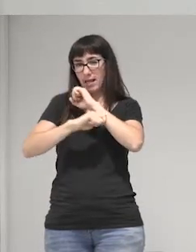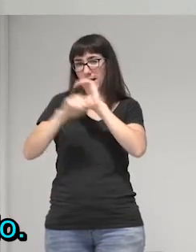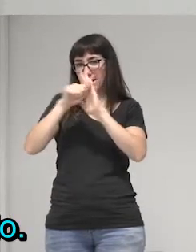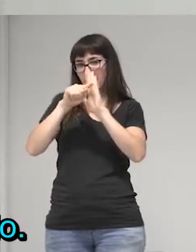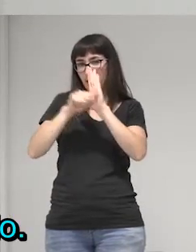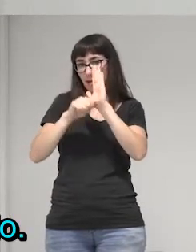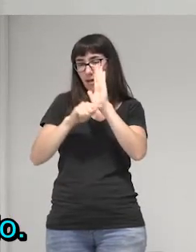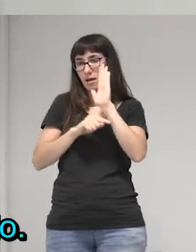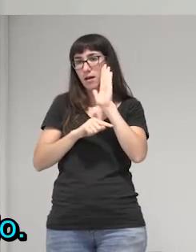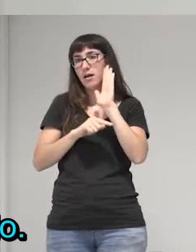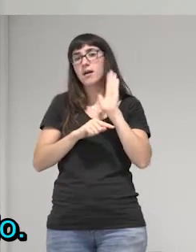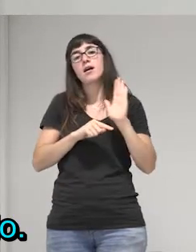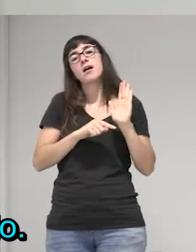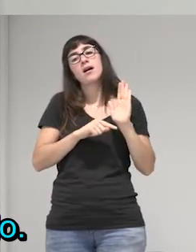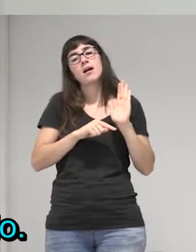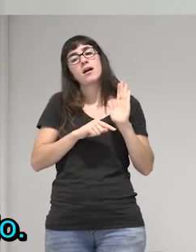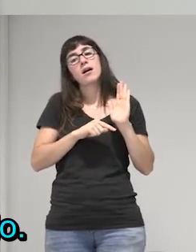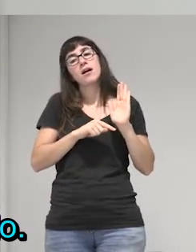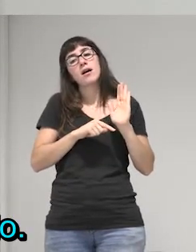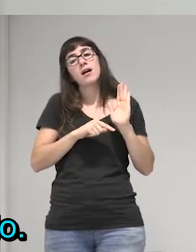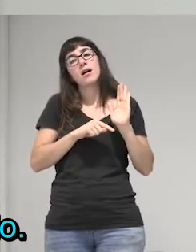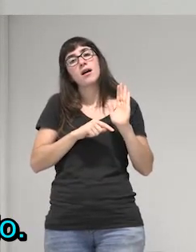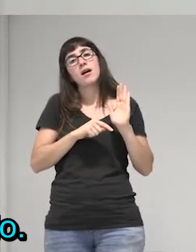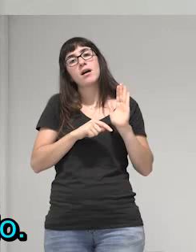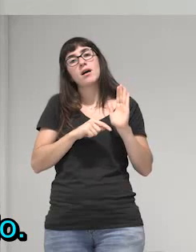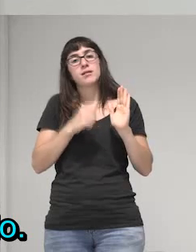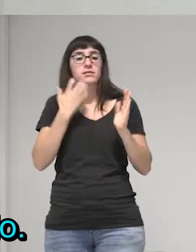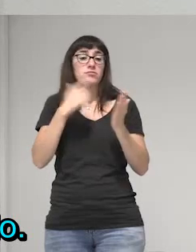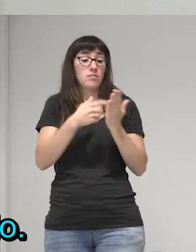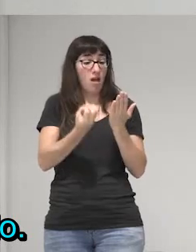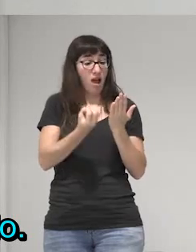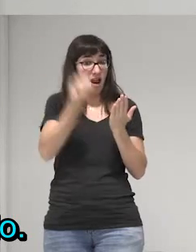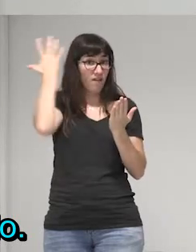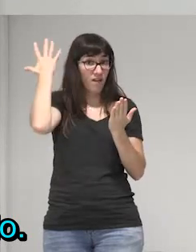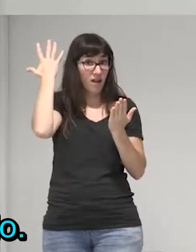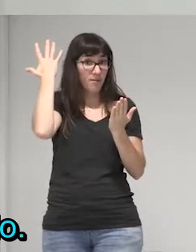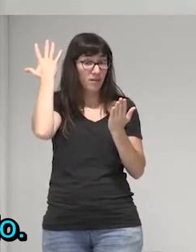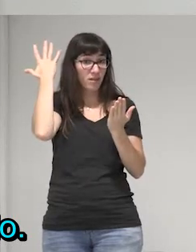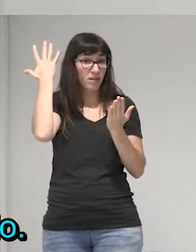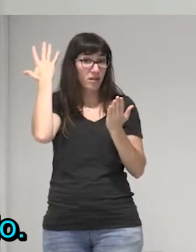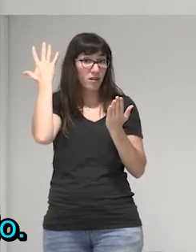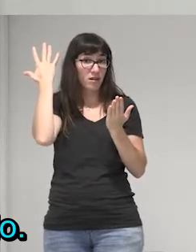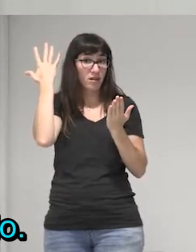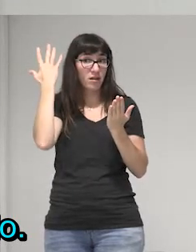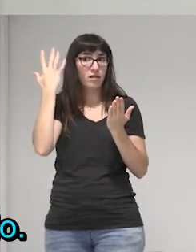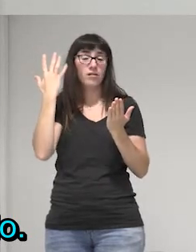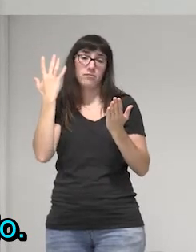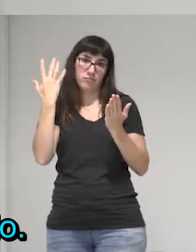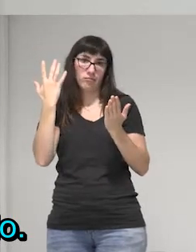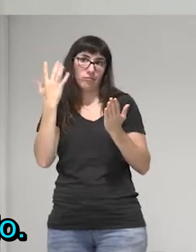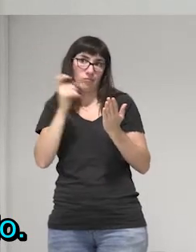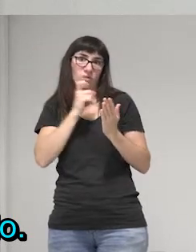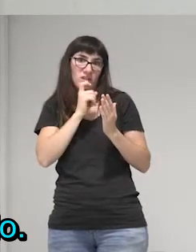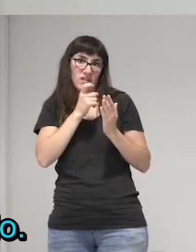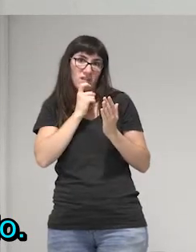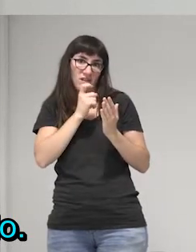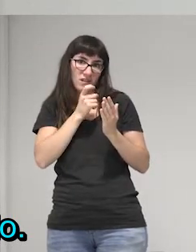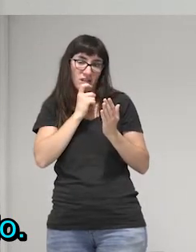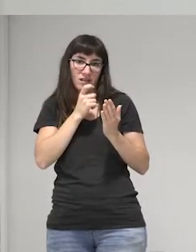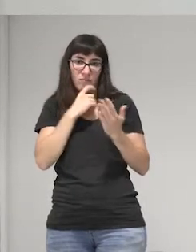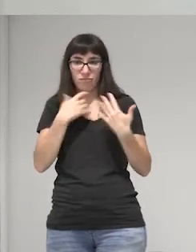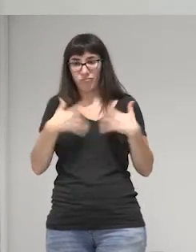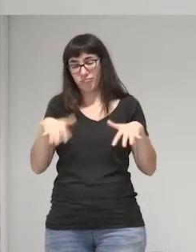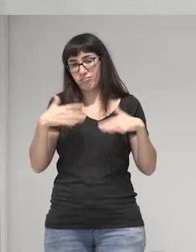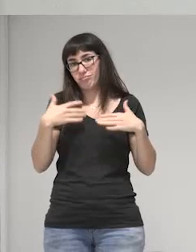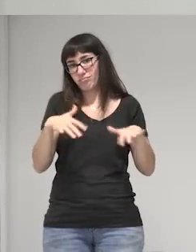era si miren que ser analfabeta uno de esos que es bien difícil de estar con epidemiólogos